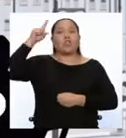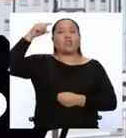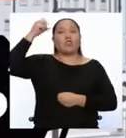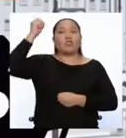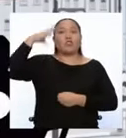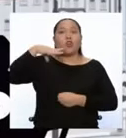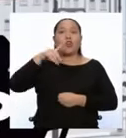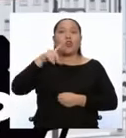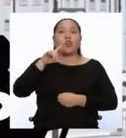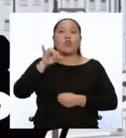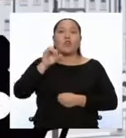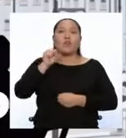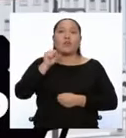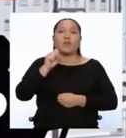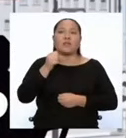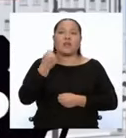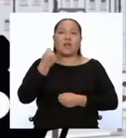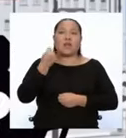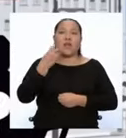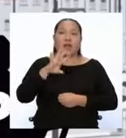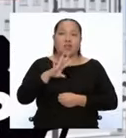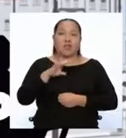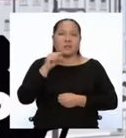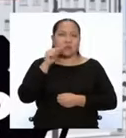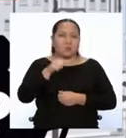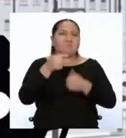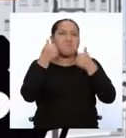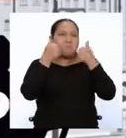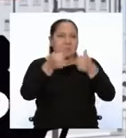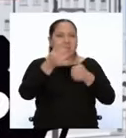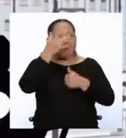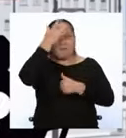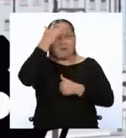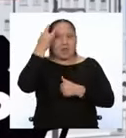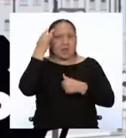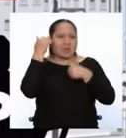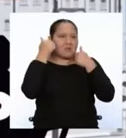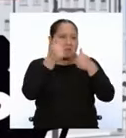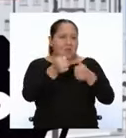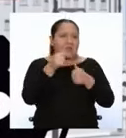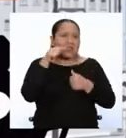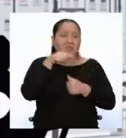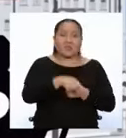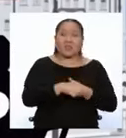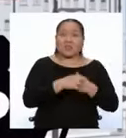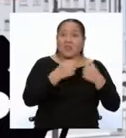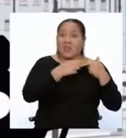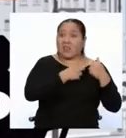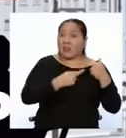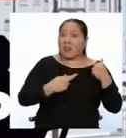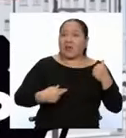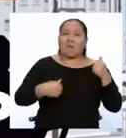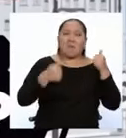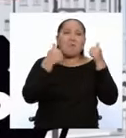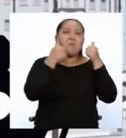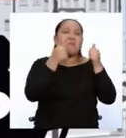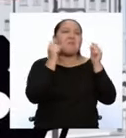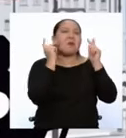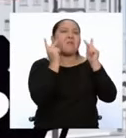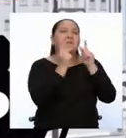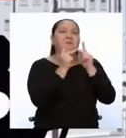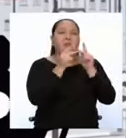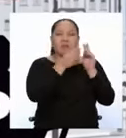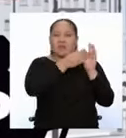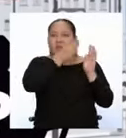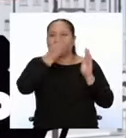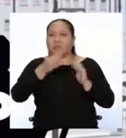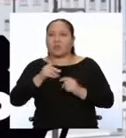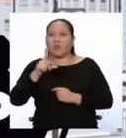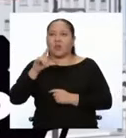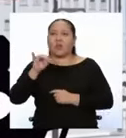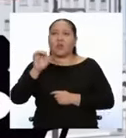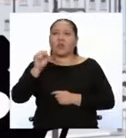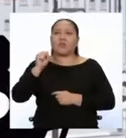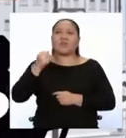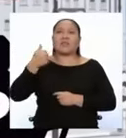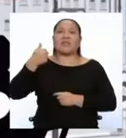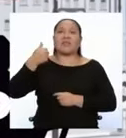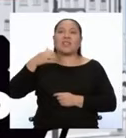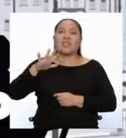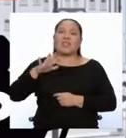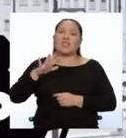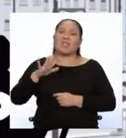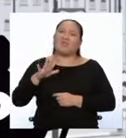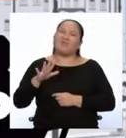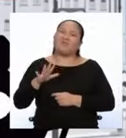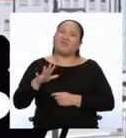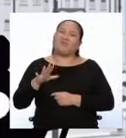Con él, Francia estuvo espectacular. Este rey era genial. El que le sigue, Luis XV, la